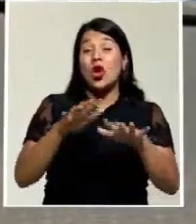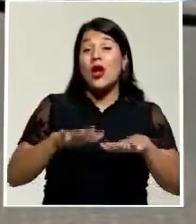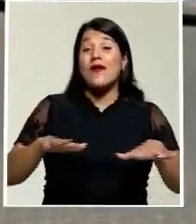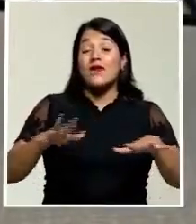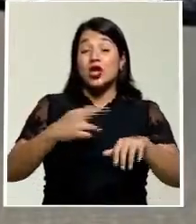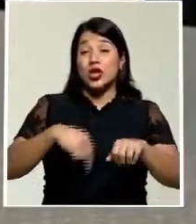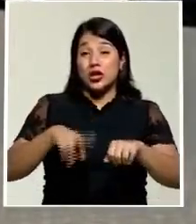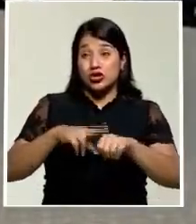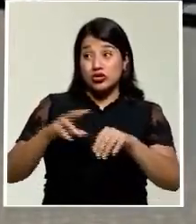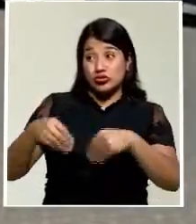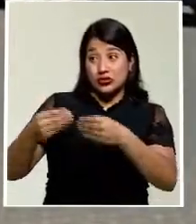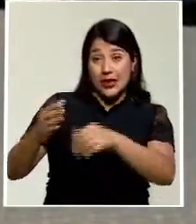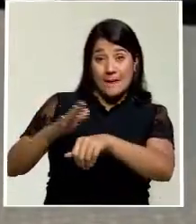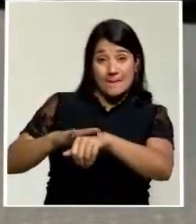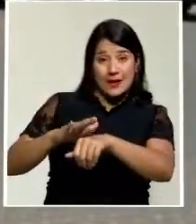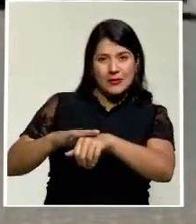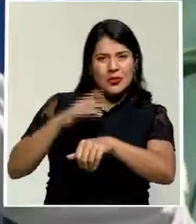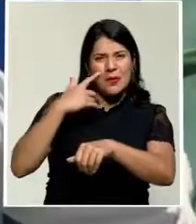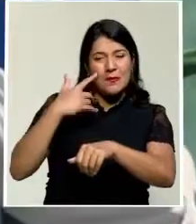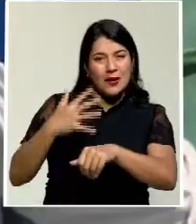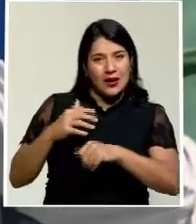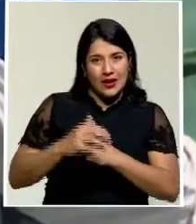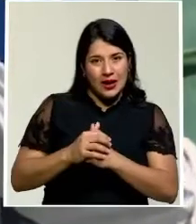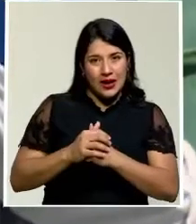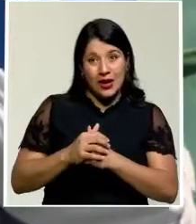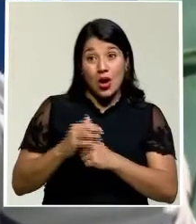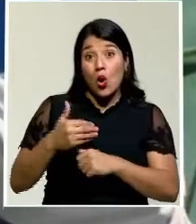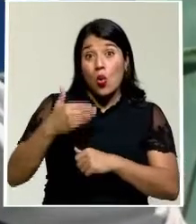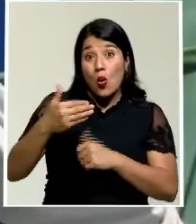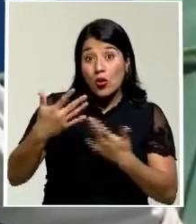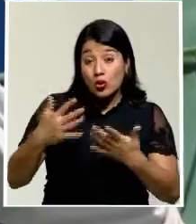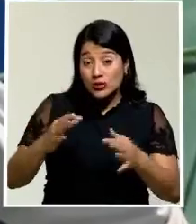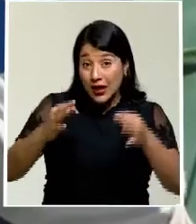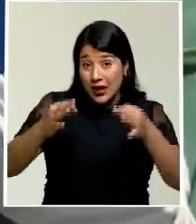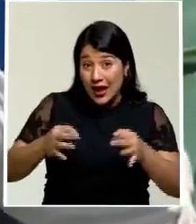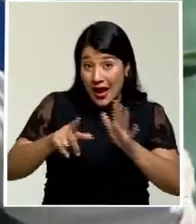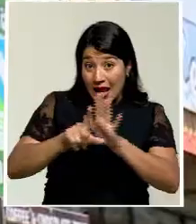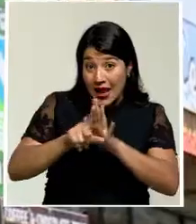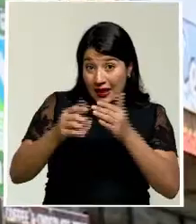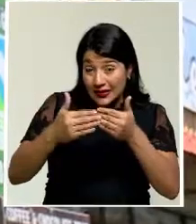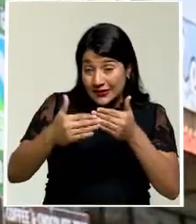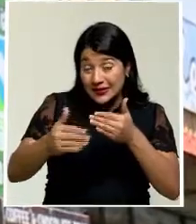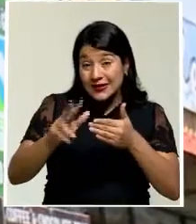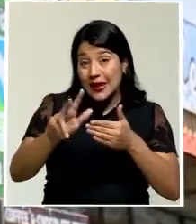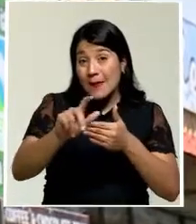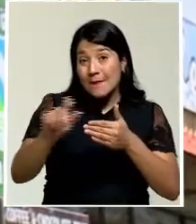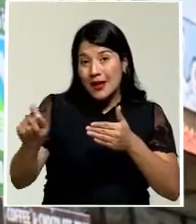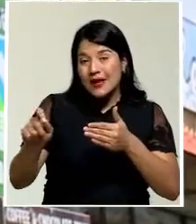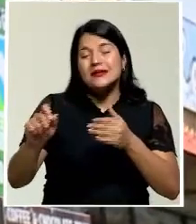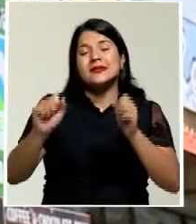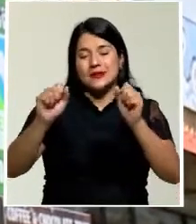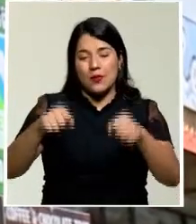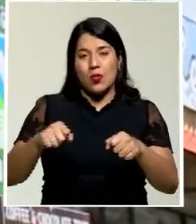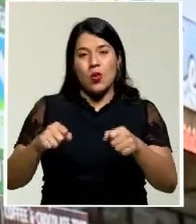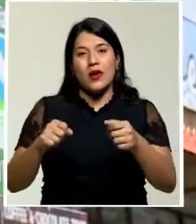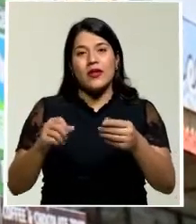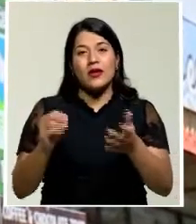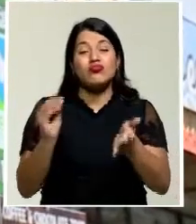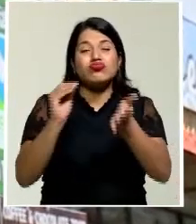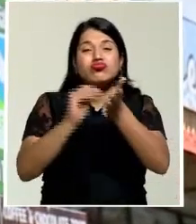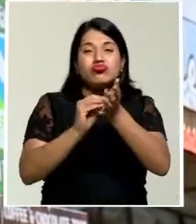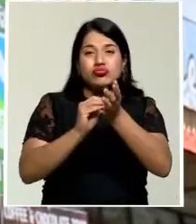para que en los tres meses siguientes a la vigencia de la ley se interprete y represente en la cartografía oficial los límites